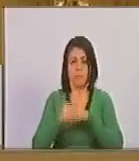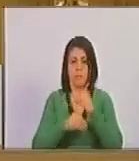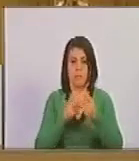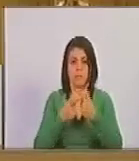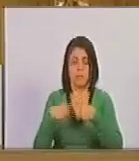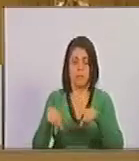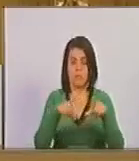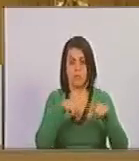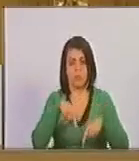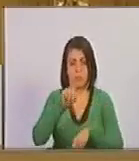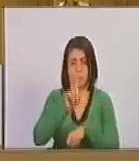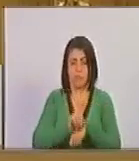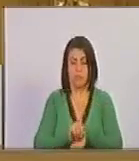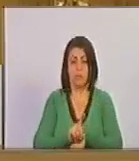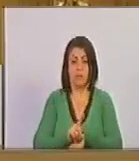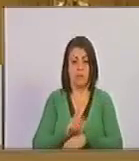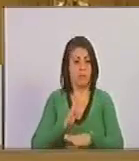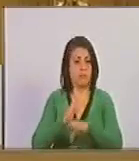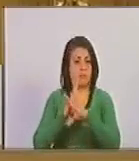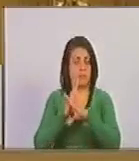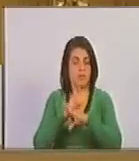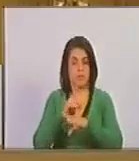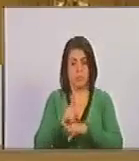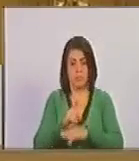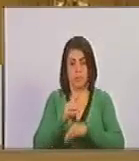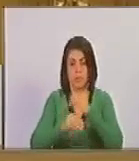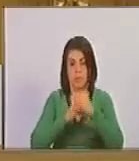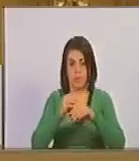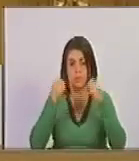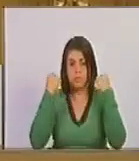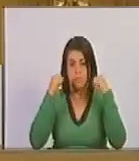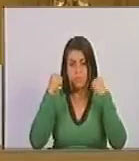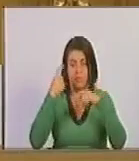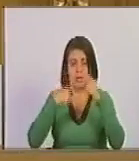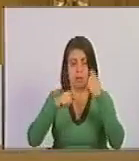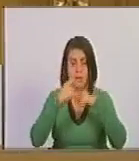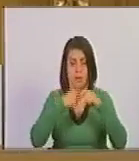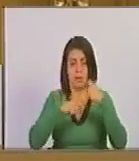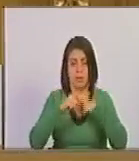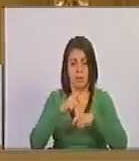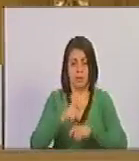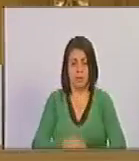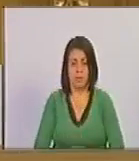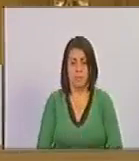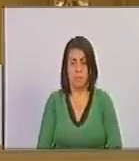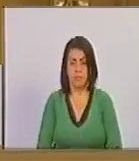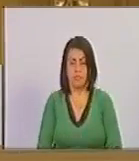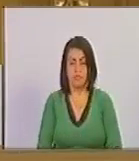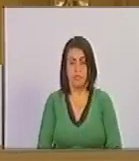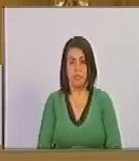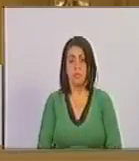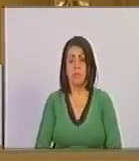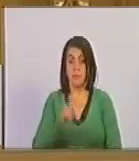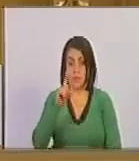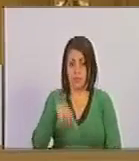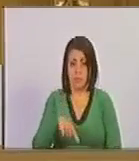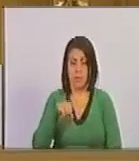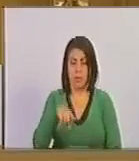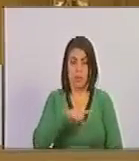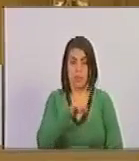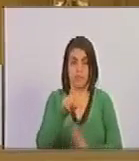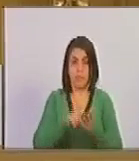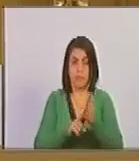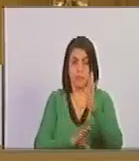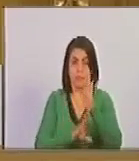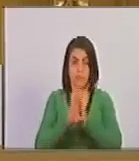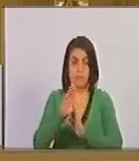electorales que impiden el ejercicio de comercio y por ende, en pleno